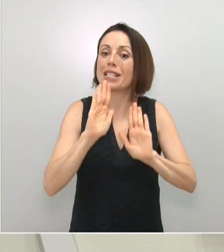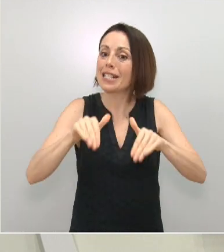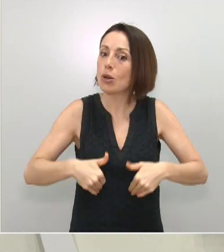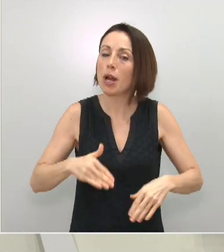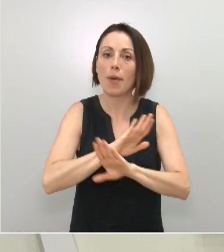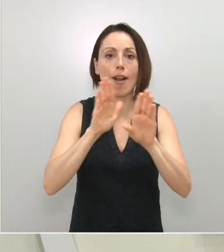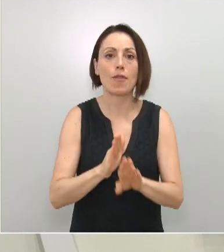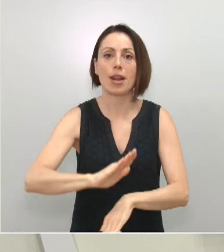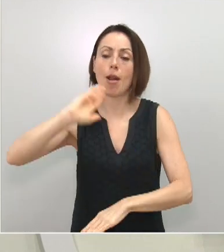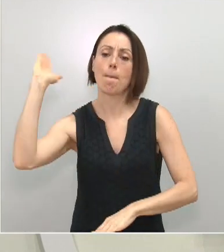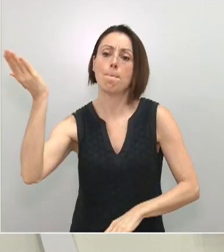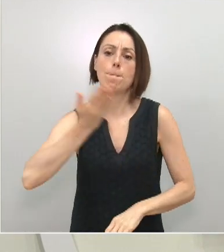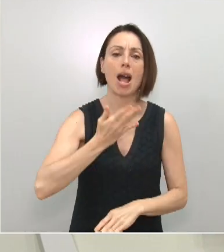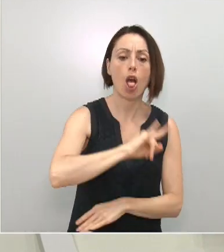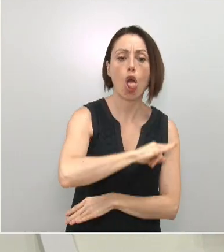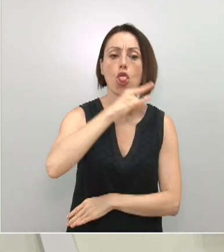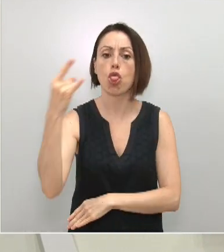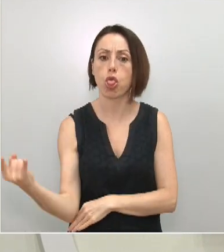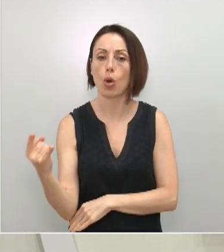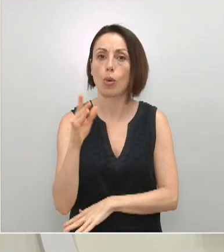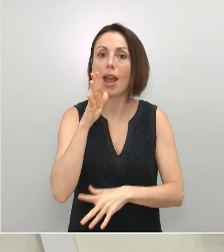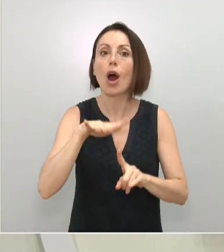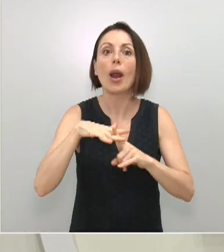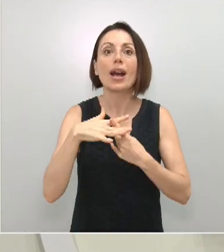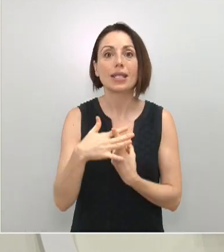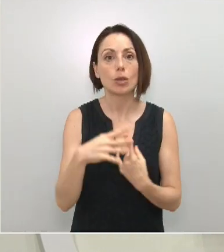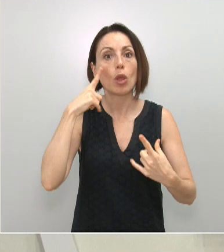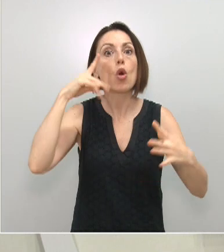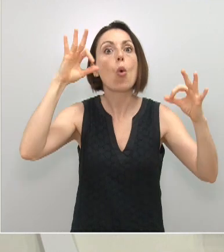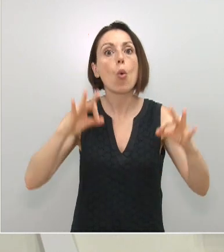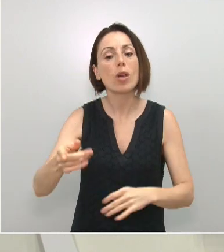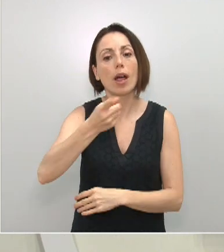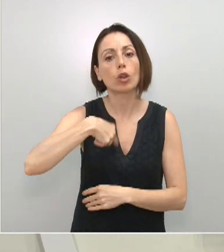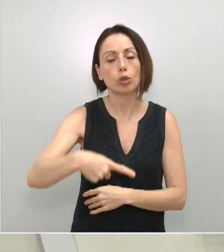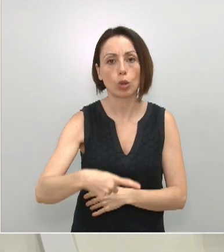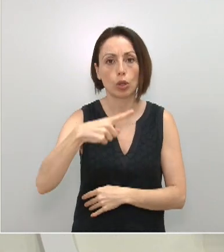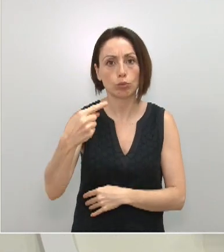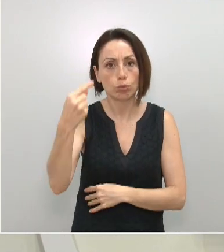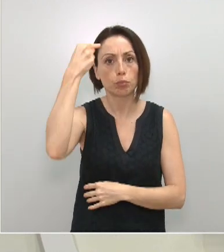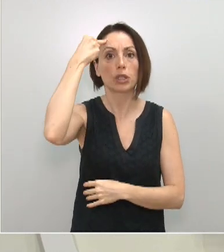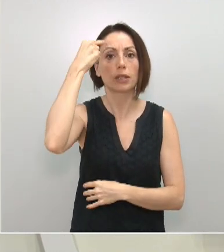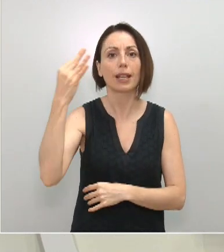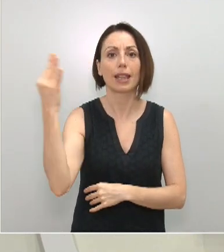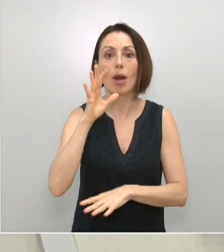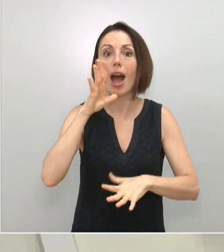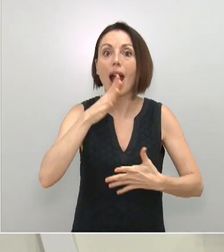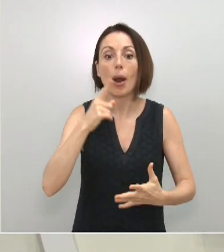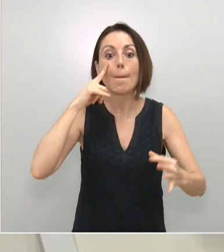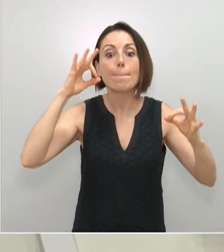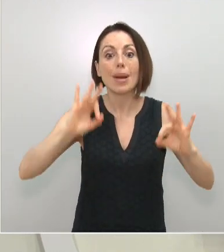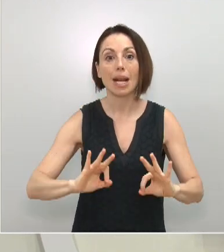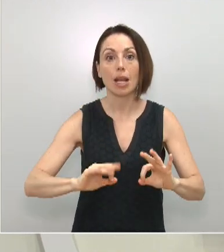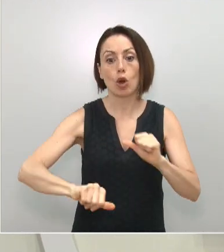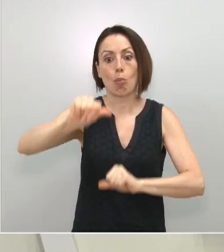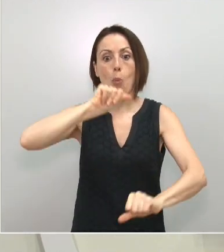Nos estamos jugando mucho y creo que todos debemos ser conscientes de ello. Corremos un gran riesgo de volver